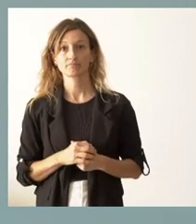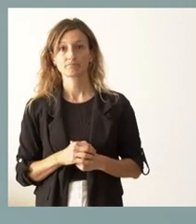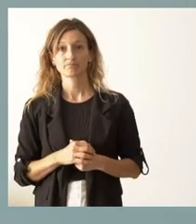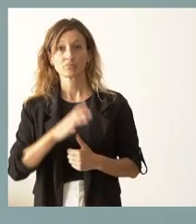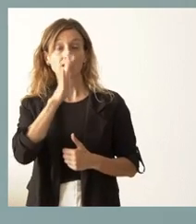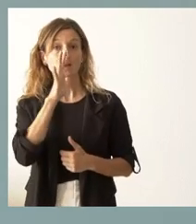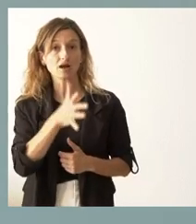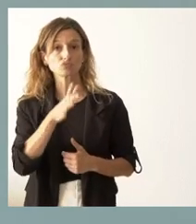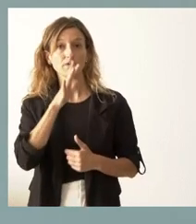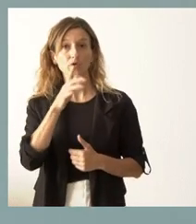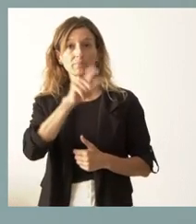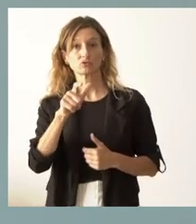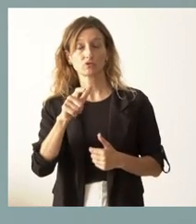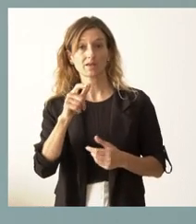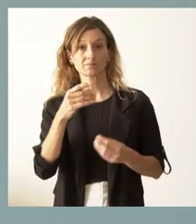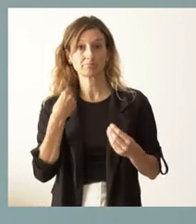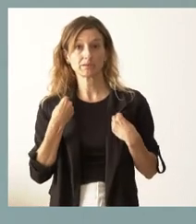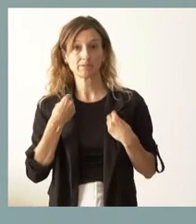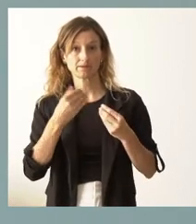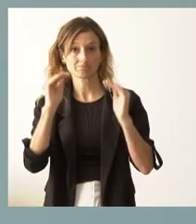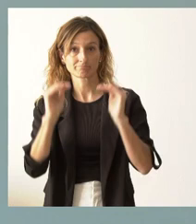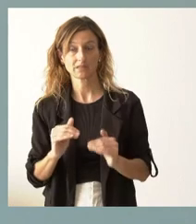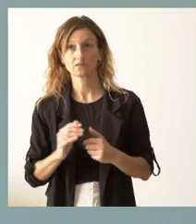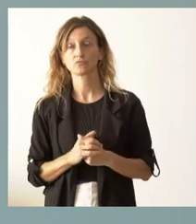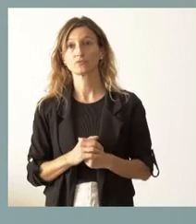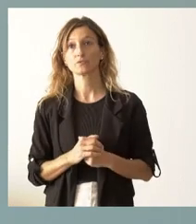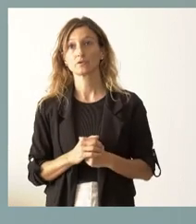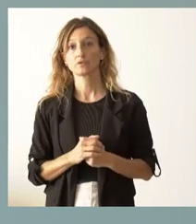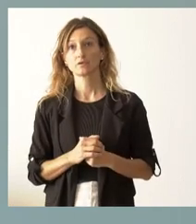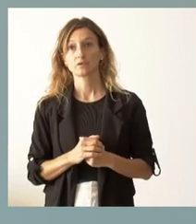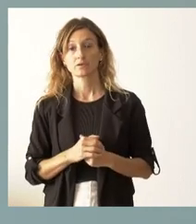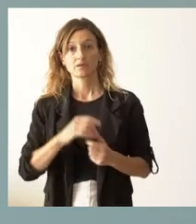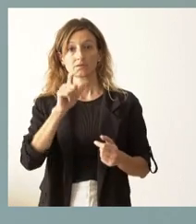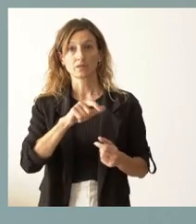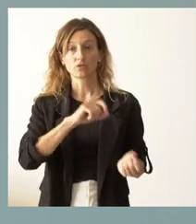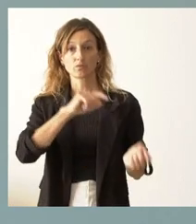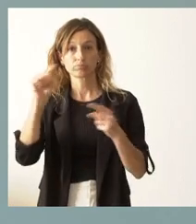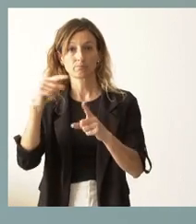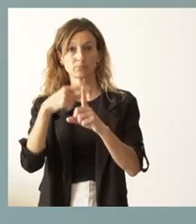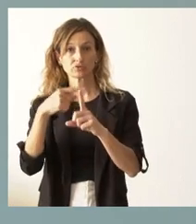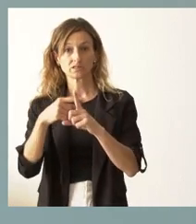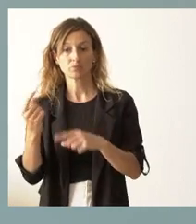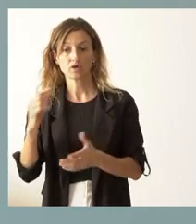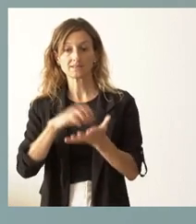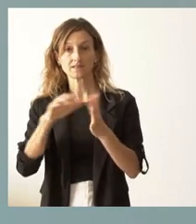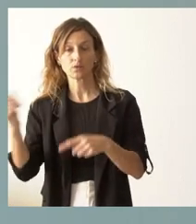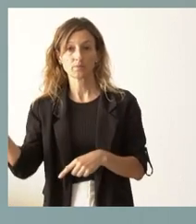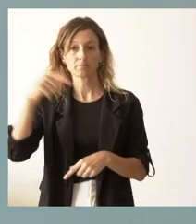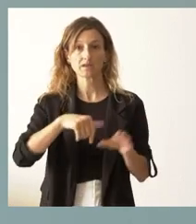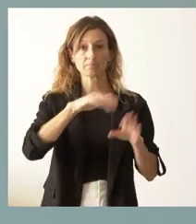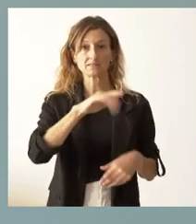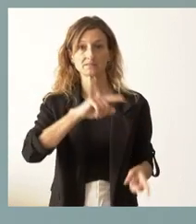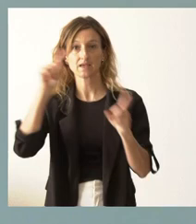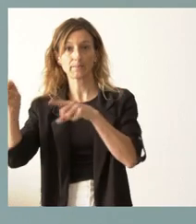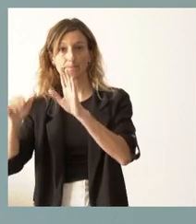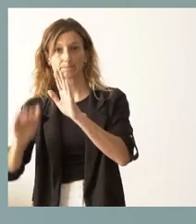fundamental de nuestra pérdida de población, porque, como ustedes saben, por otro lado, tenemos un saldo migratorio positivo. Es decir, vienen a Castilla y León más personas de las que se van a Castilla y